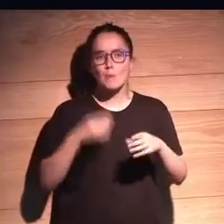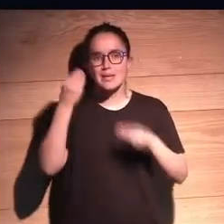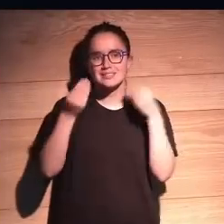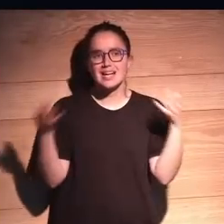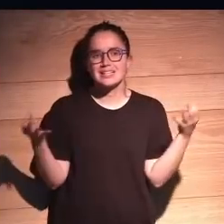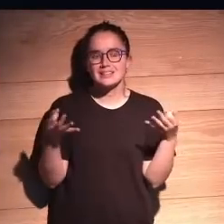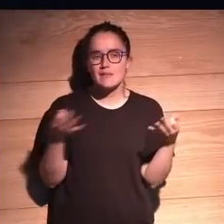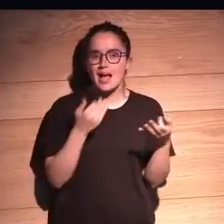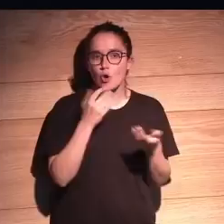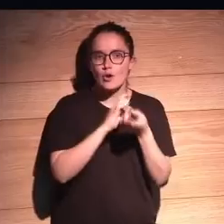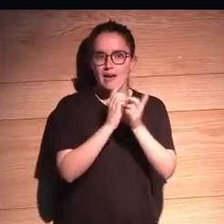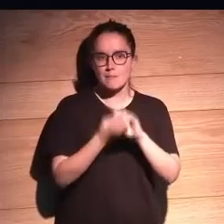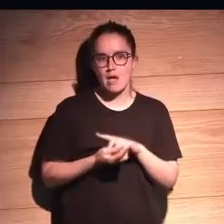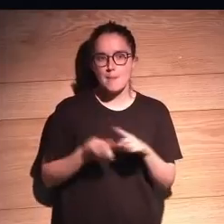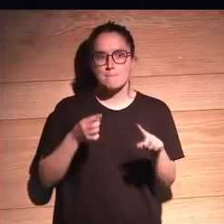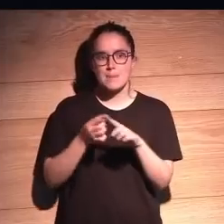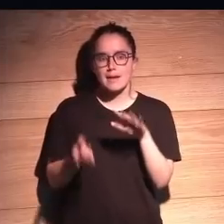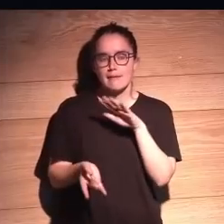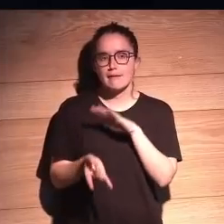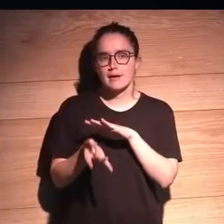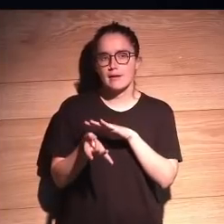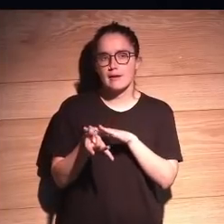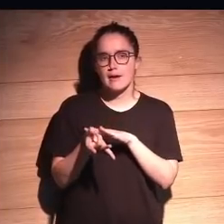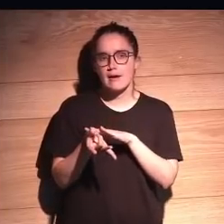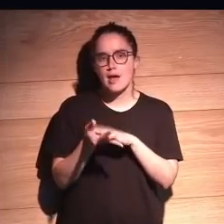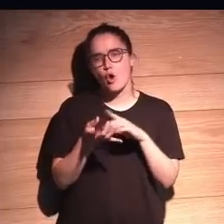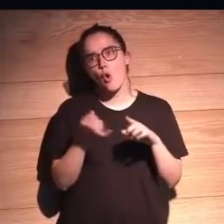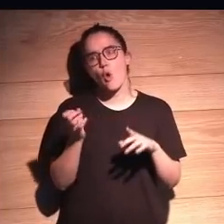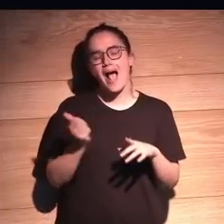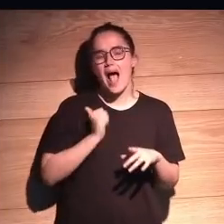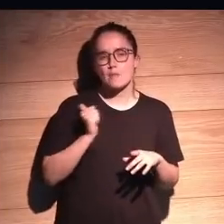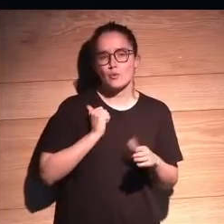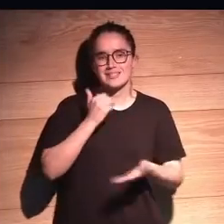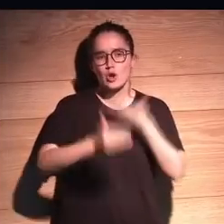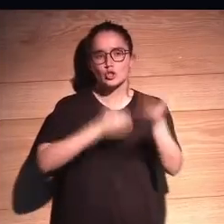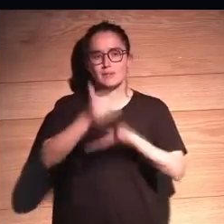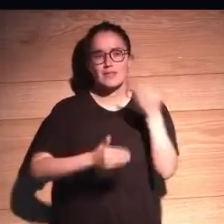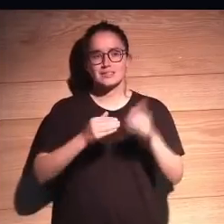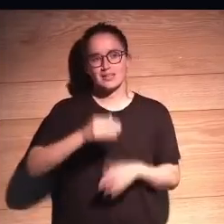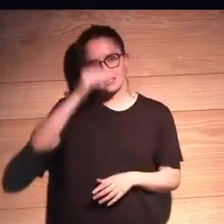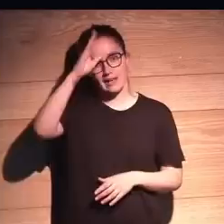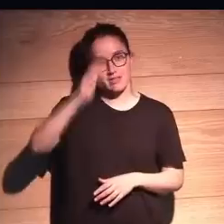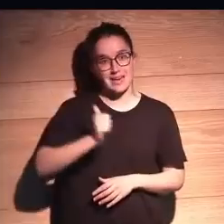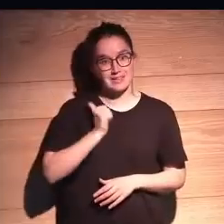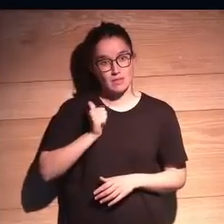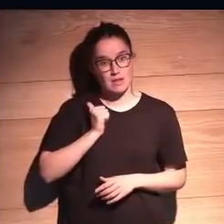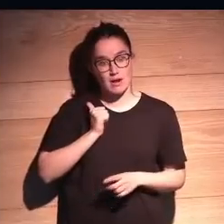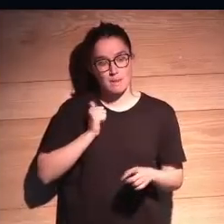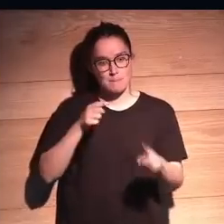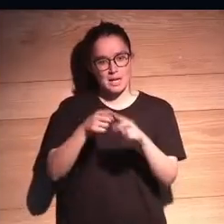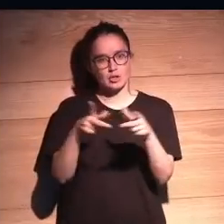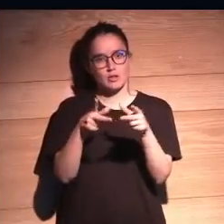que deberían cambiar para generar o aprovechar los avances de la inteligencia artificial hacia